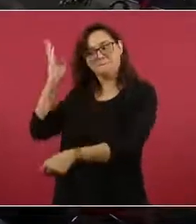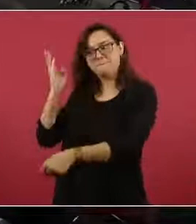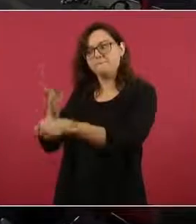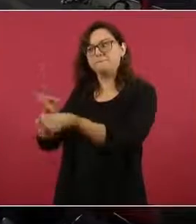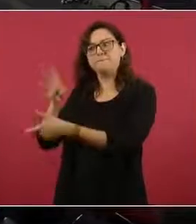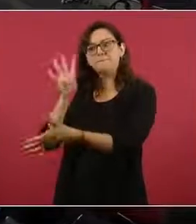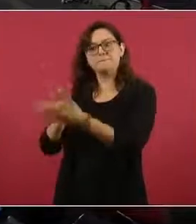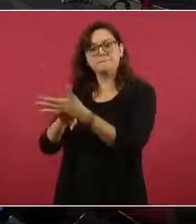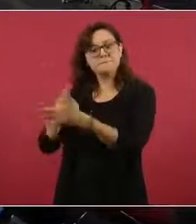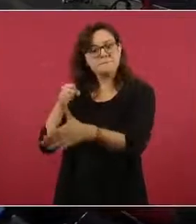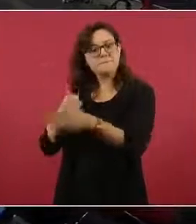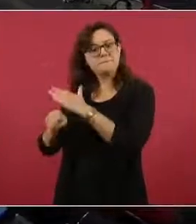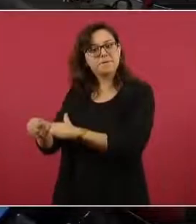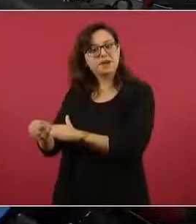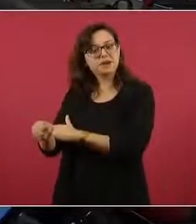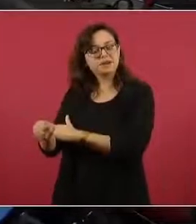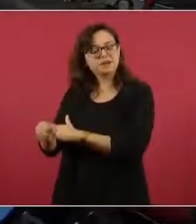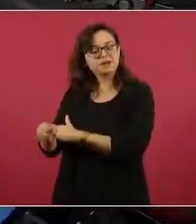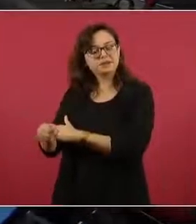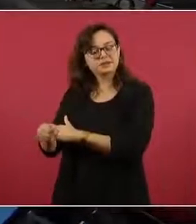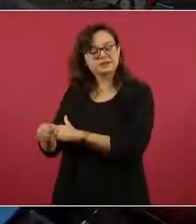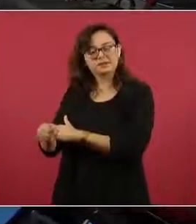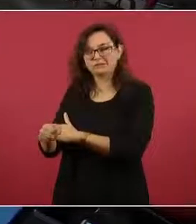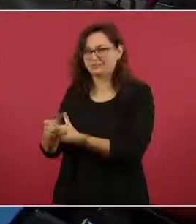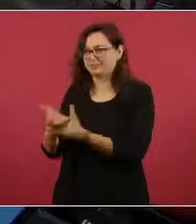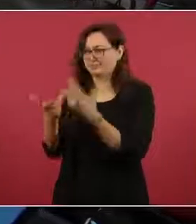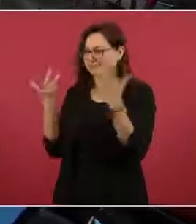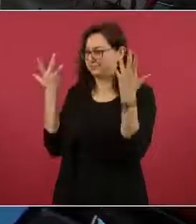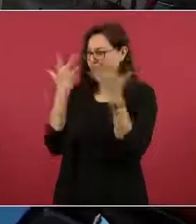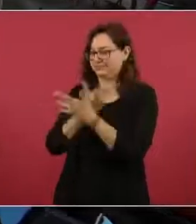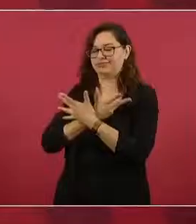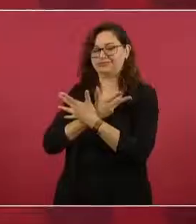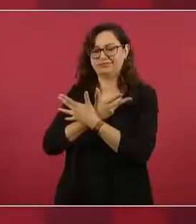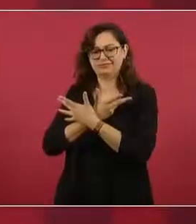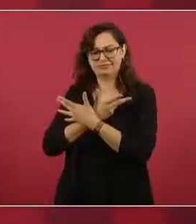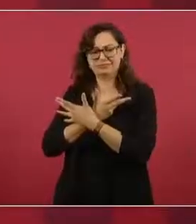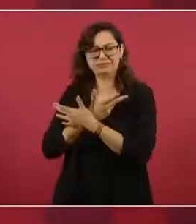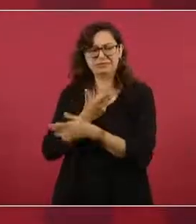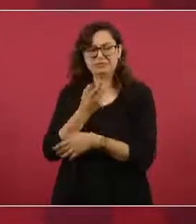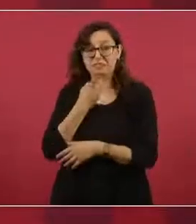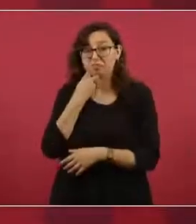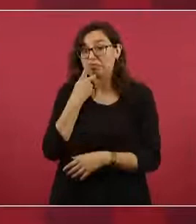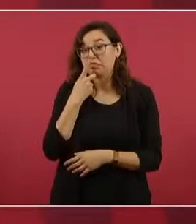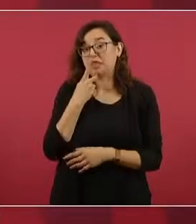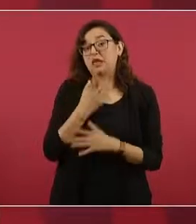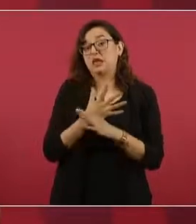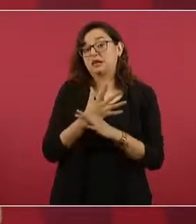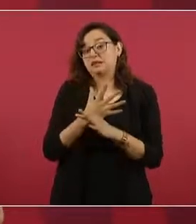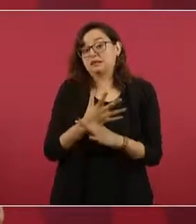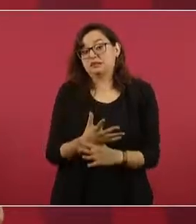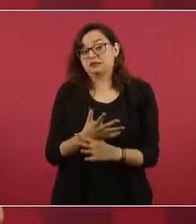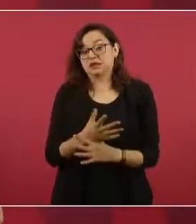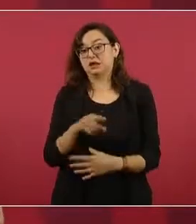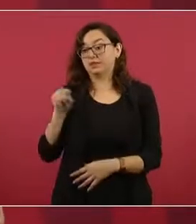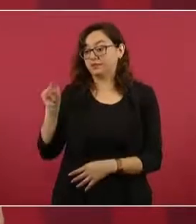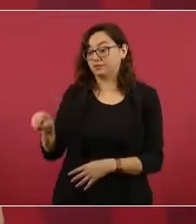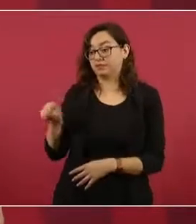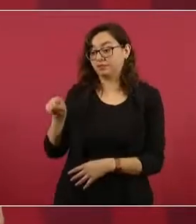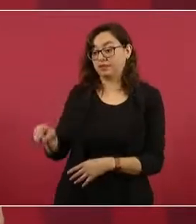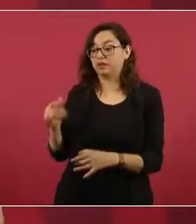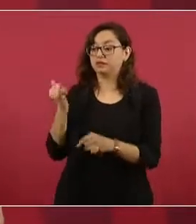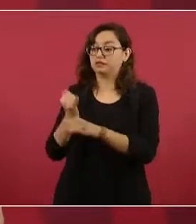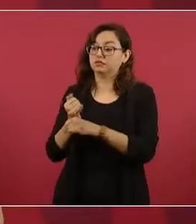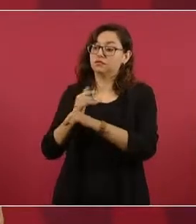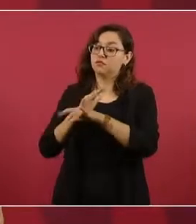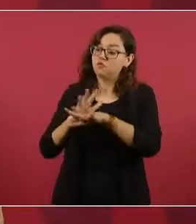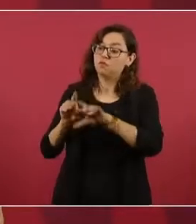porque supuestamente está violando